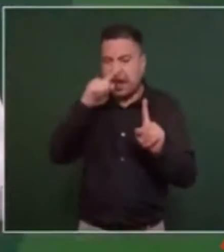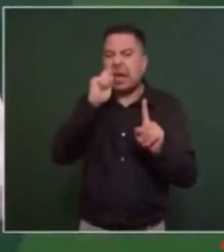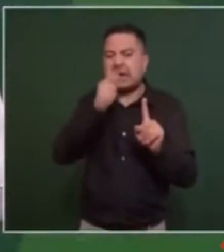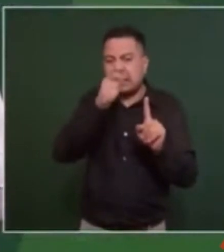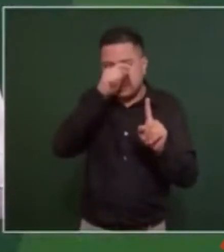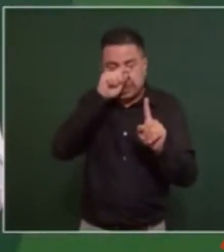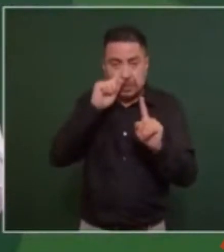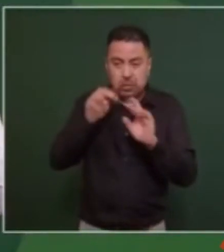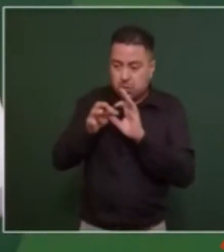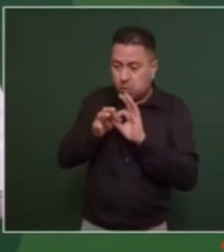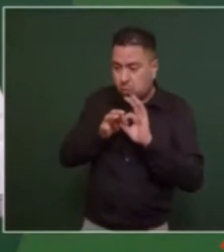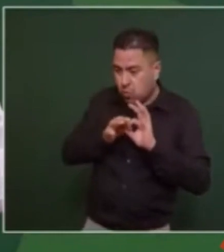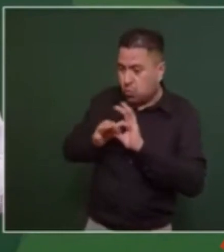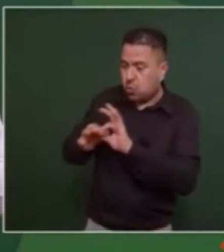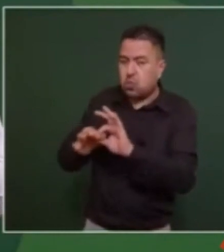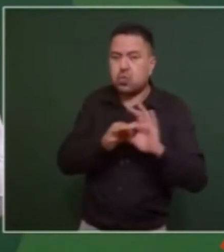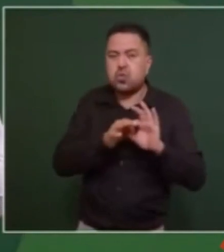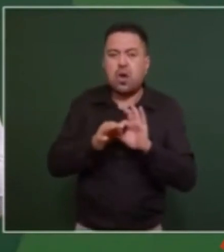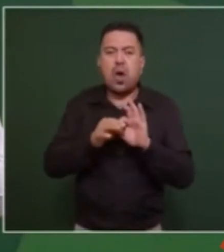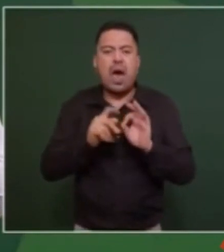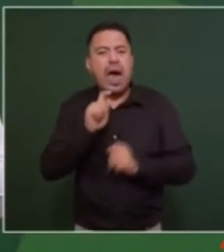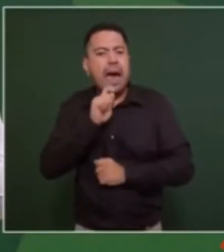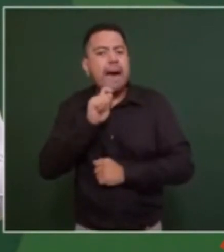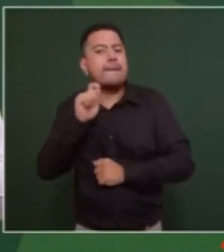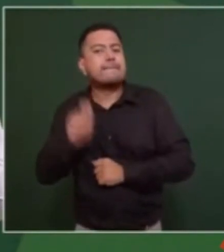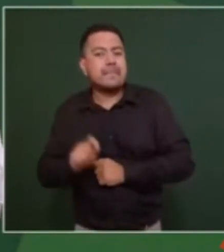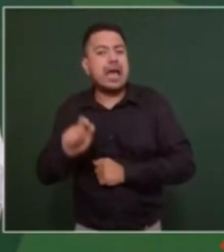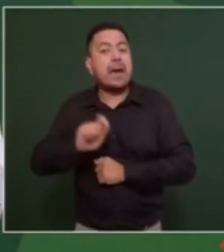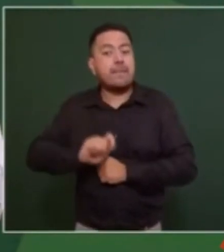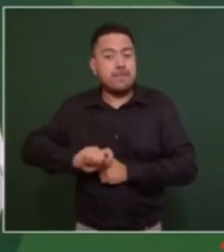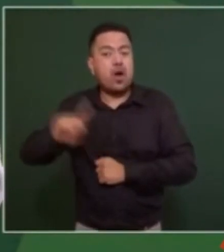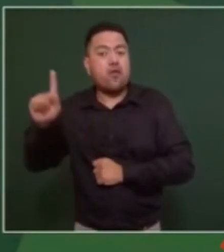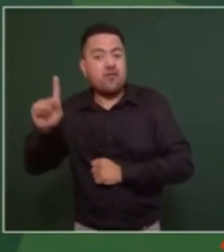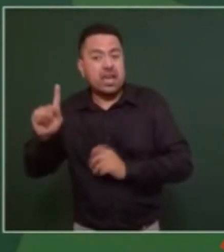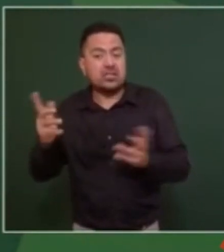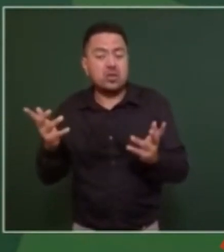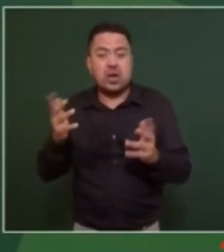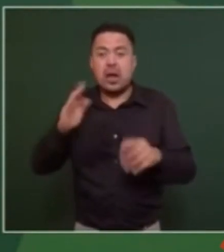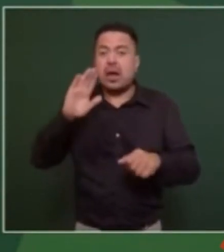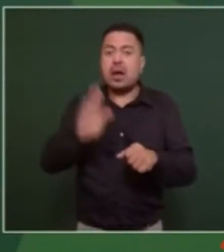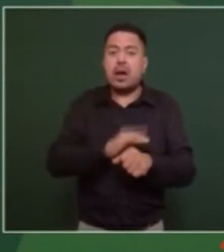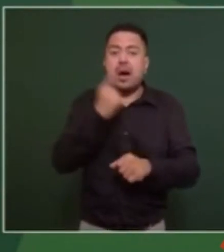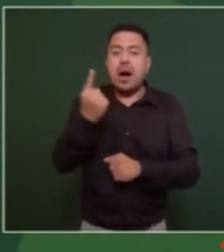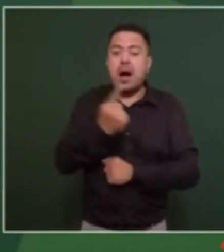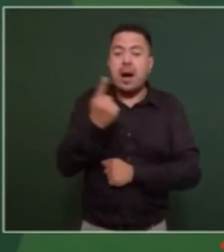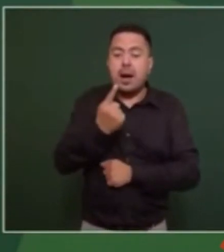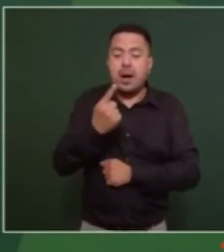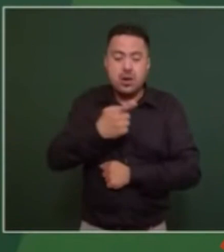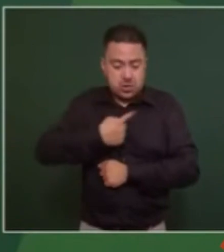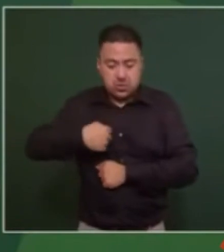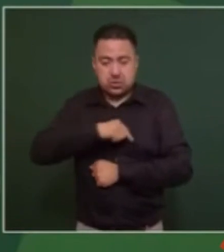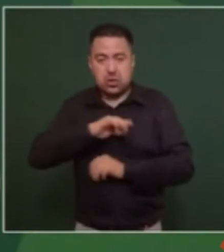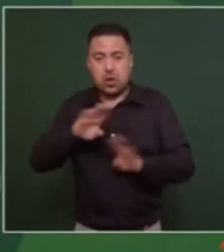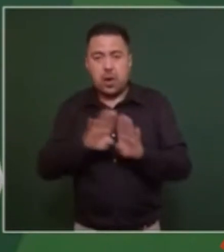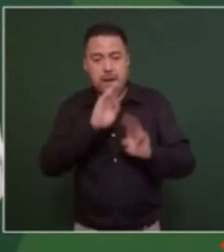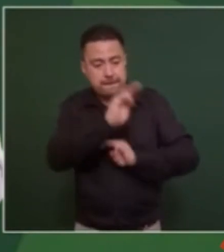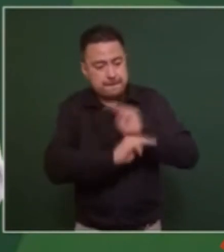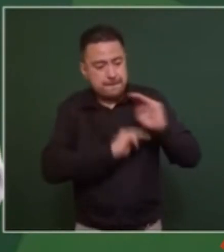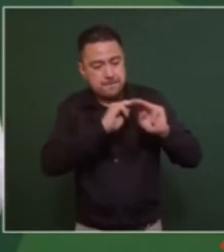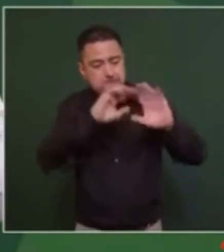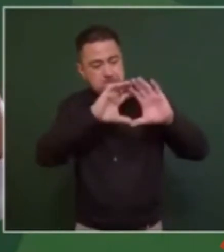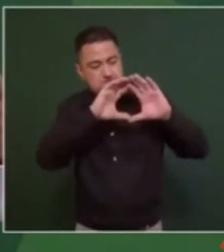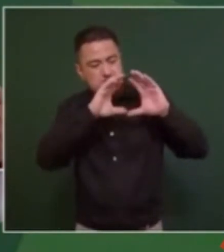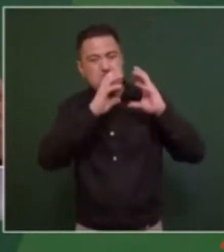una amistad profesional, porque nosotros, como Mundo Imperial, no